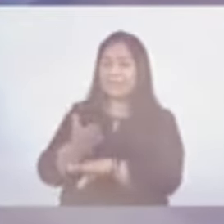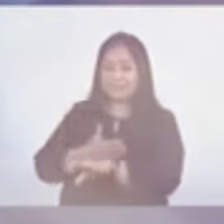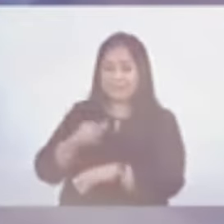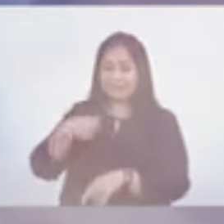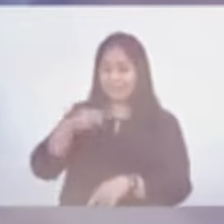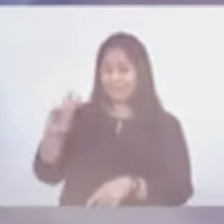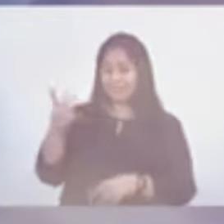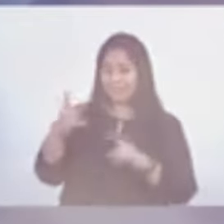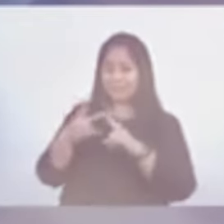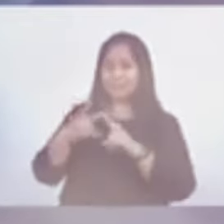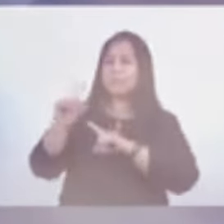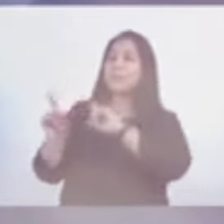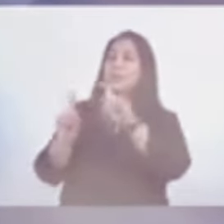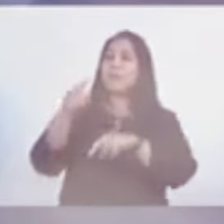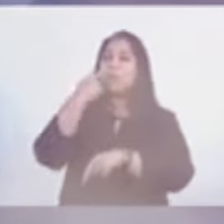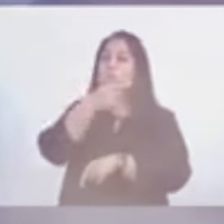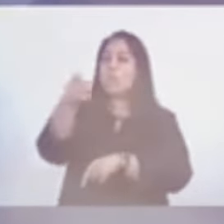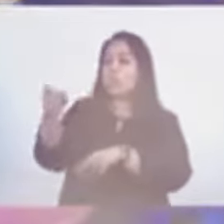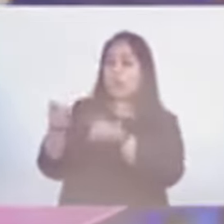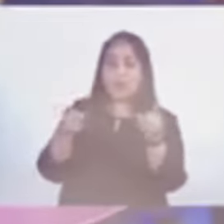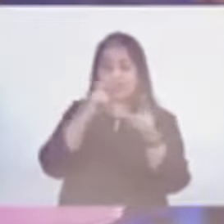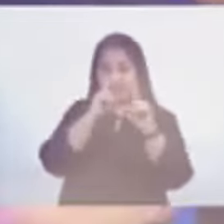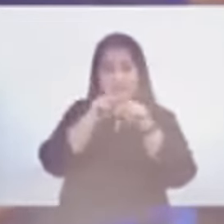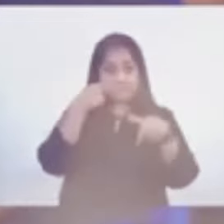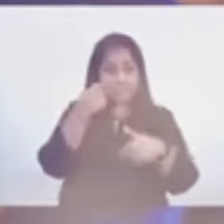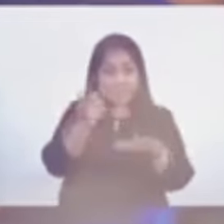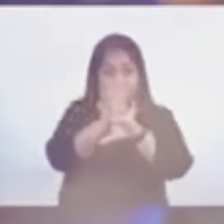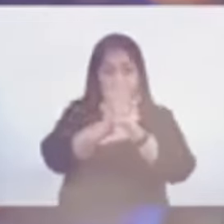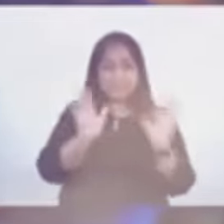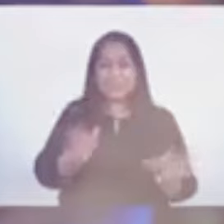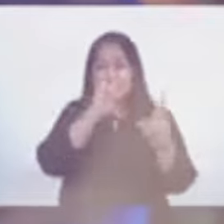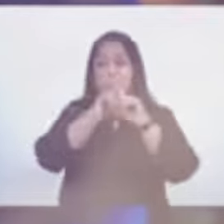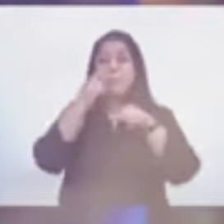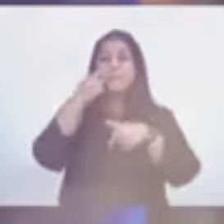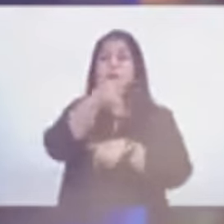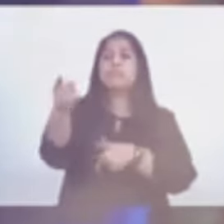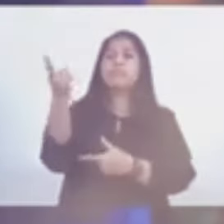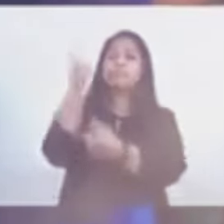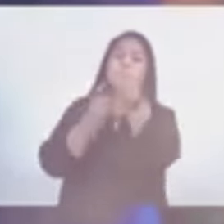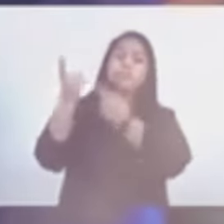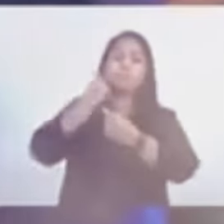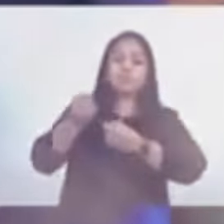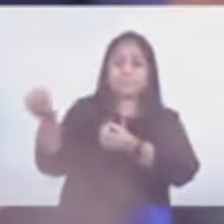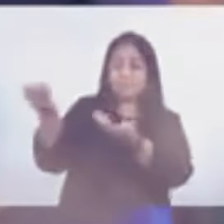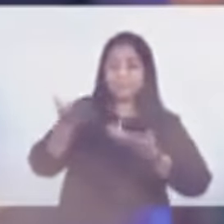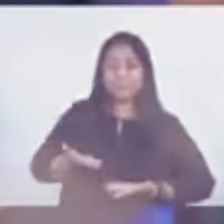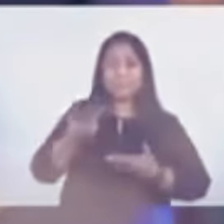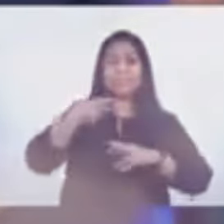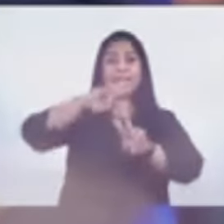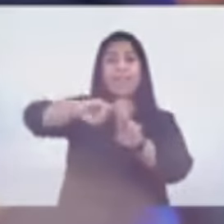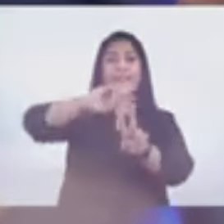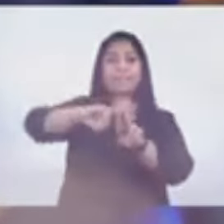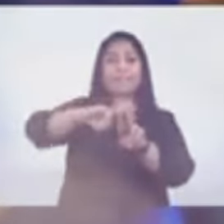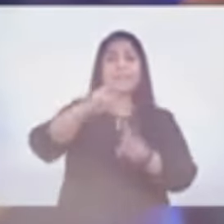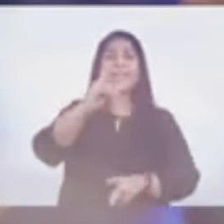pregunta, quiero invitar a nuestro público televidente y también aquí a nuestros jóvenes a que puedan plantear sus preguntas utilizando el hashtag